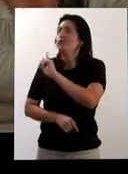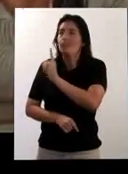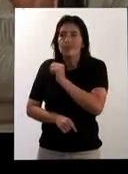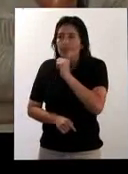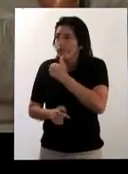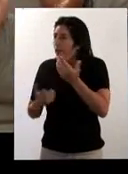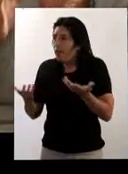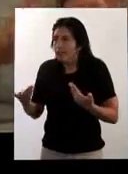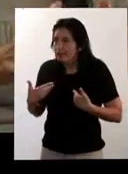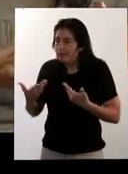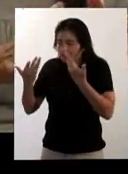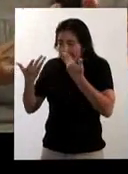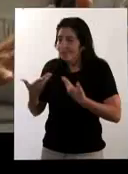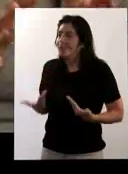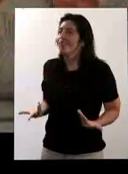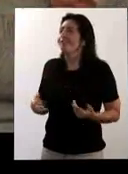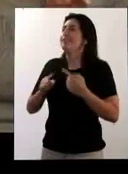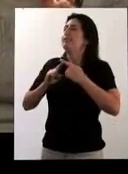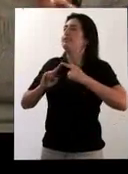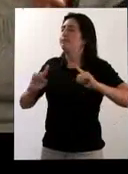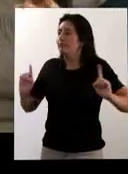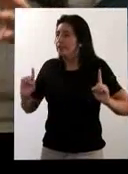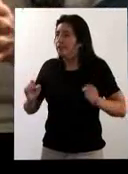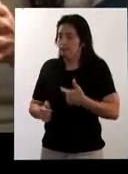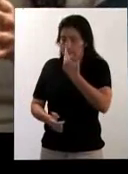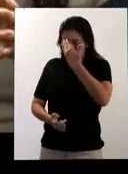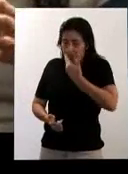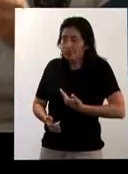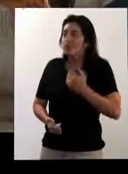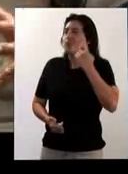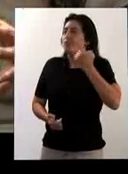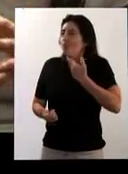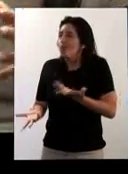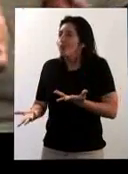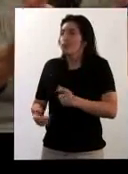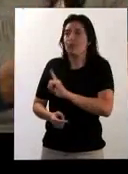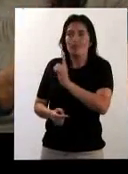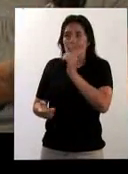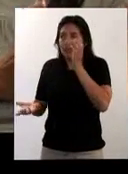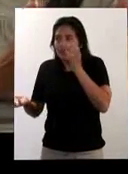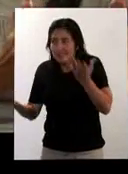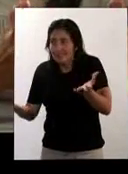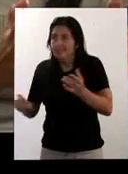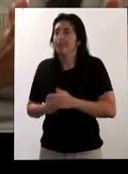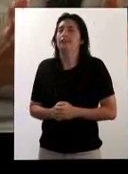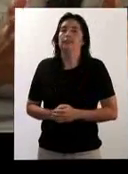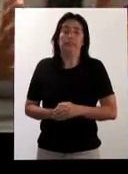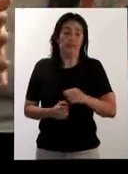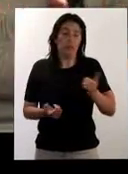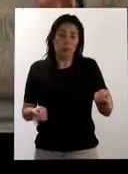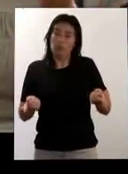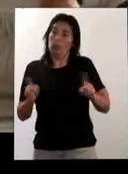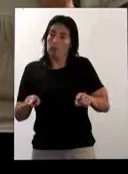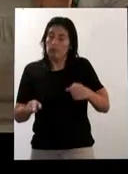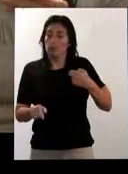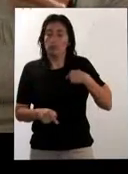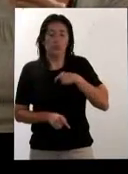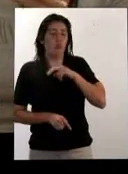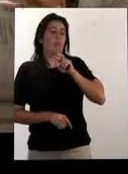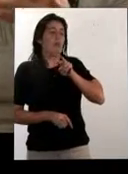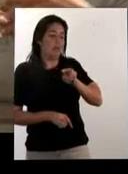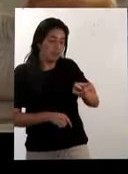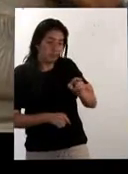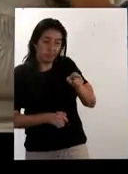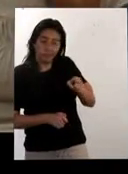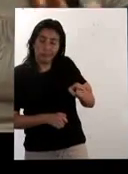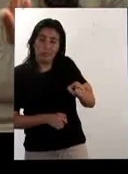Ellos dicen, no somos alguien que nos falta. Somos alguien diferente. Somos sordos, somos oyentes. Entonces, desde el momento